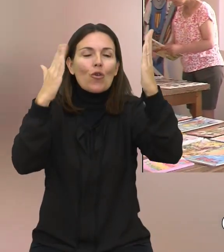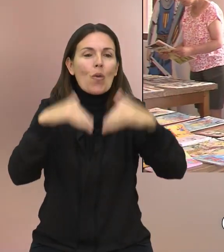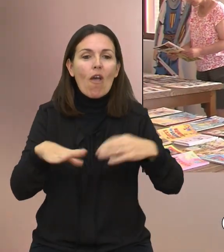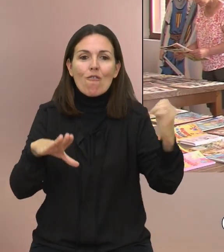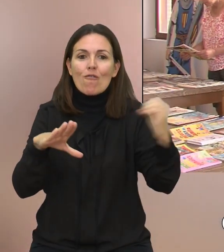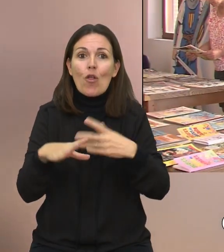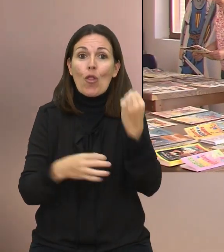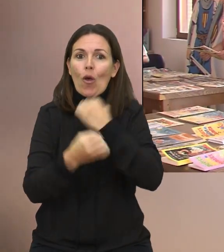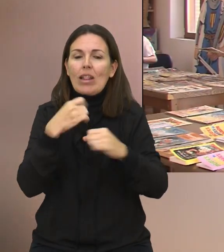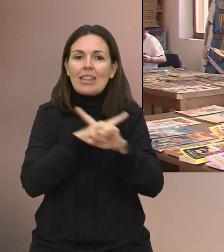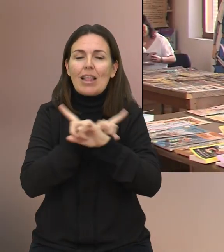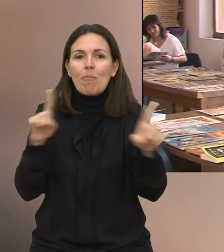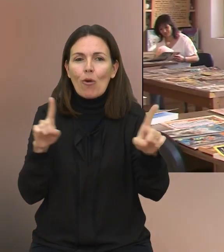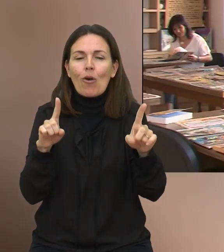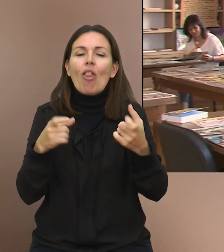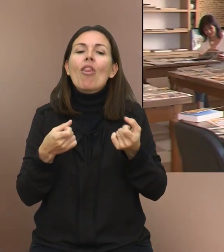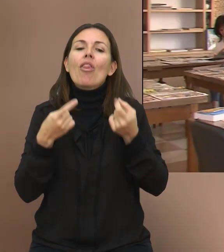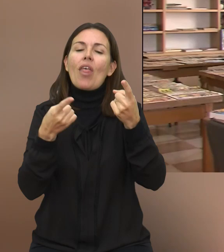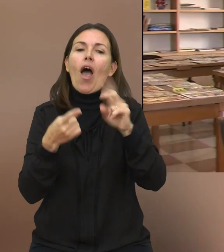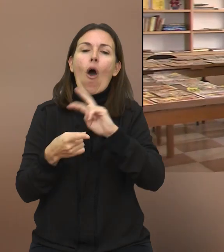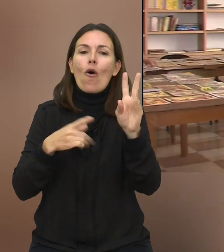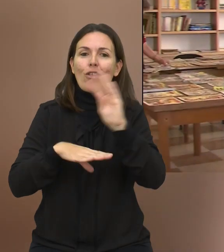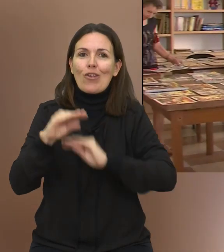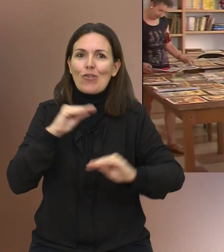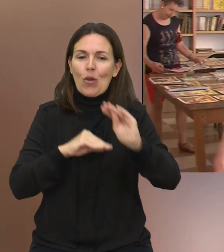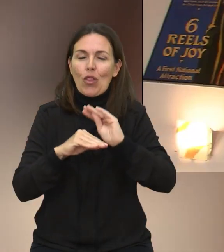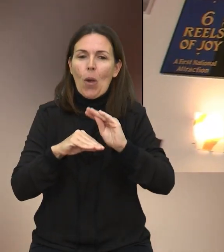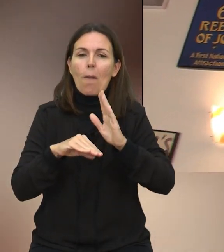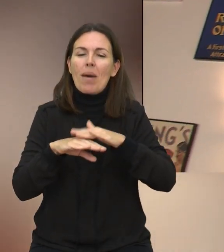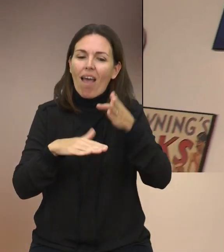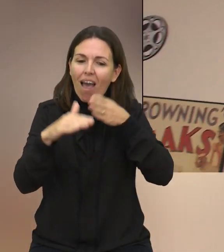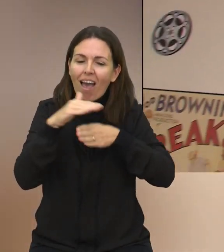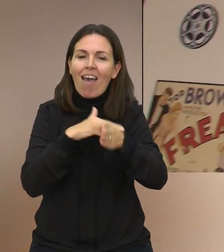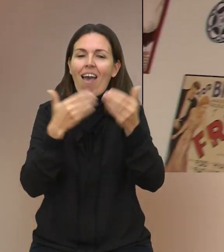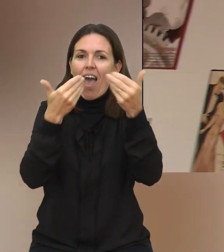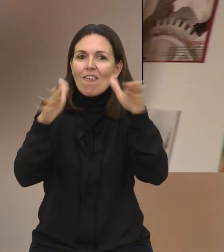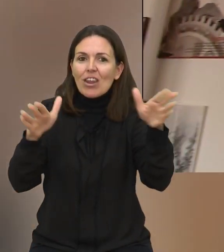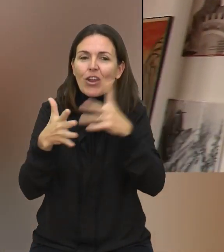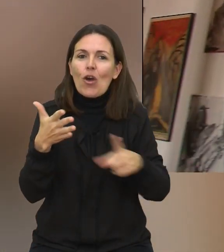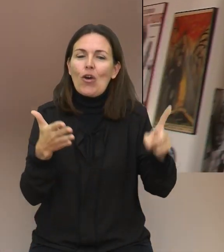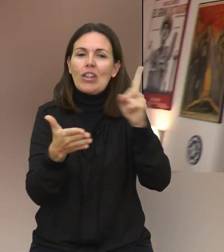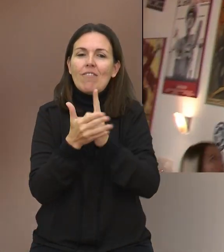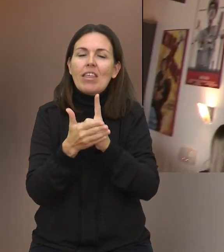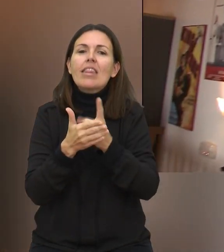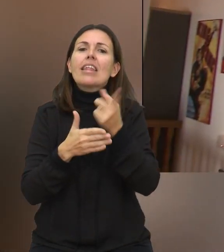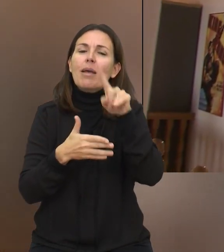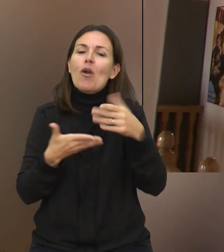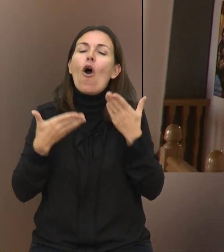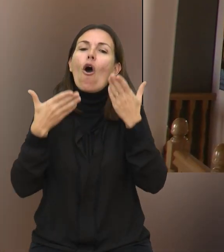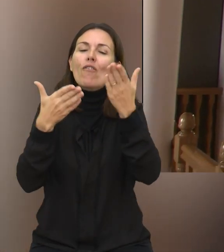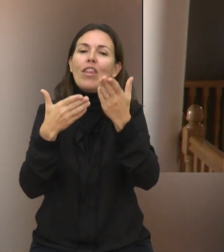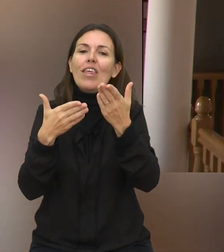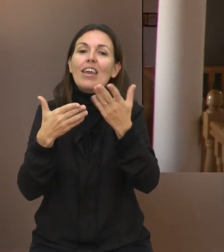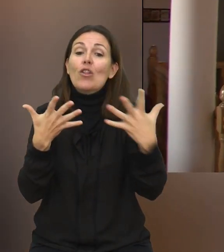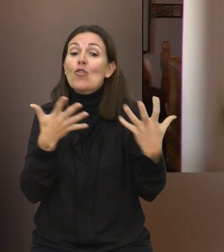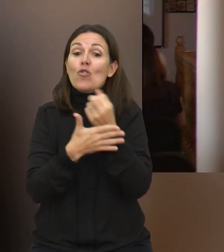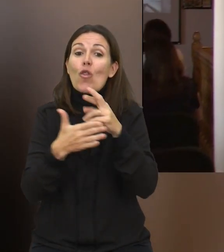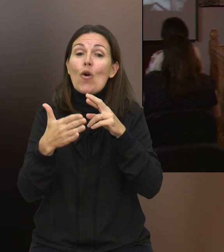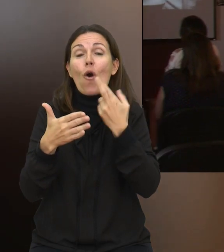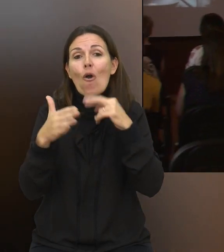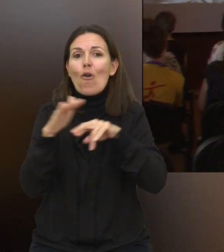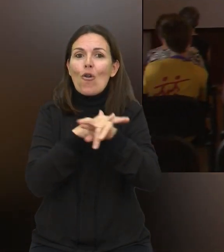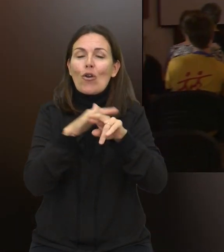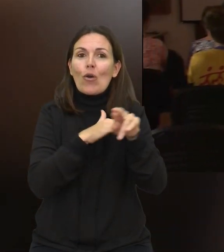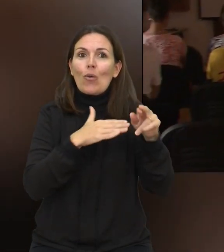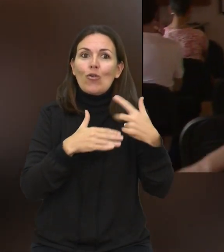por no disponibilidad de fondos articularon una forma de poder acceder a ellos y que sea un recurso más que se suma